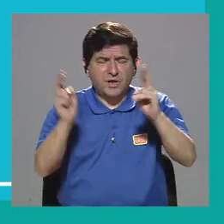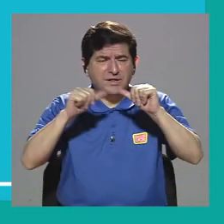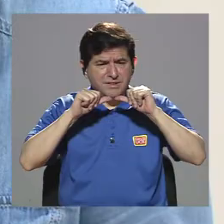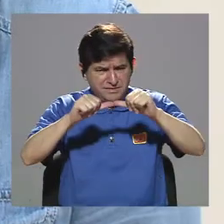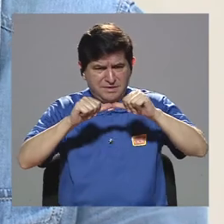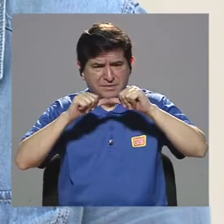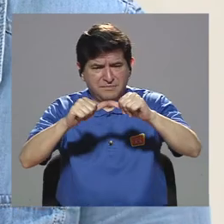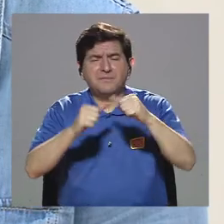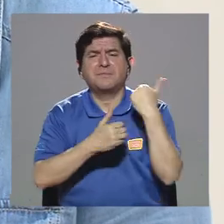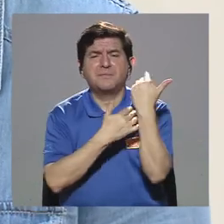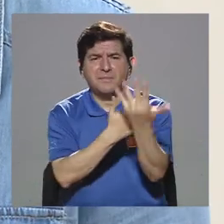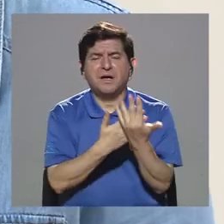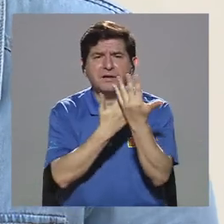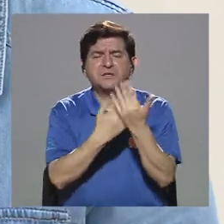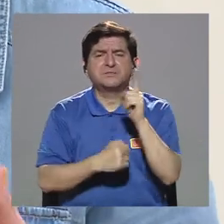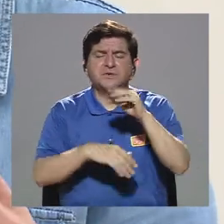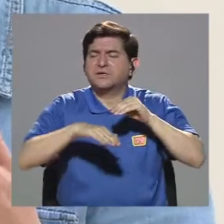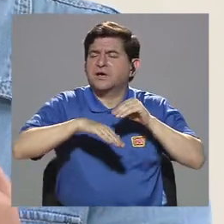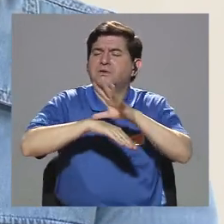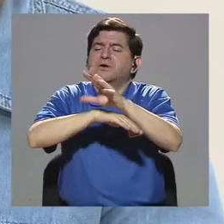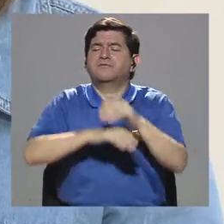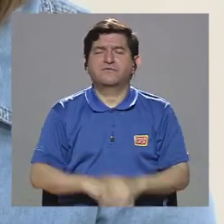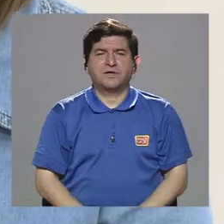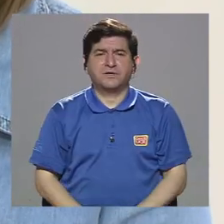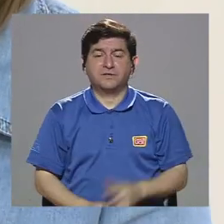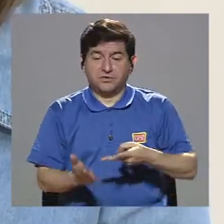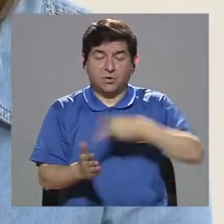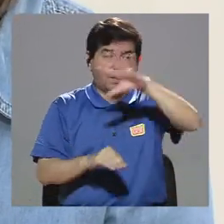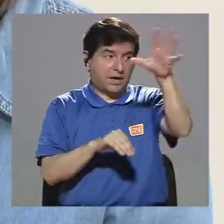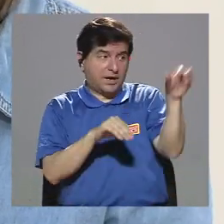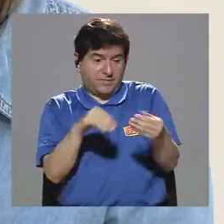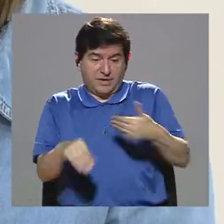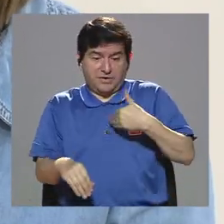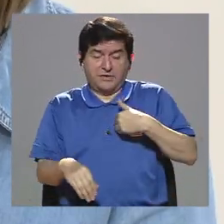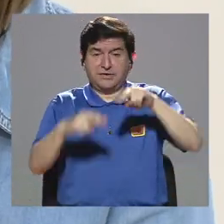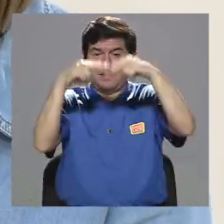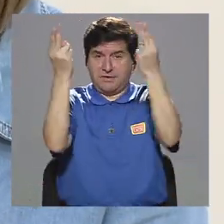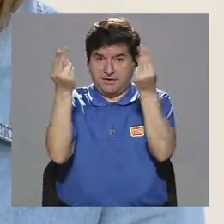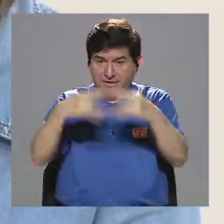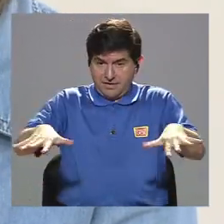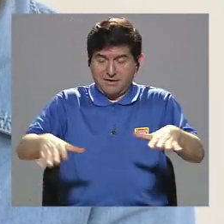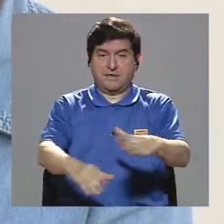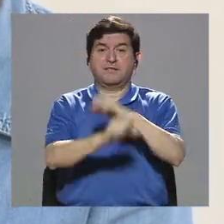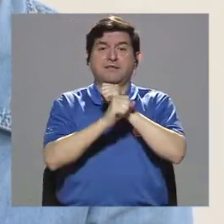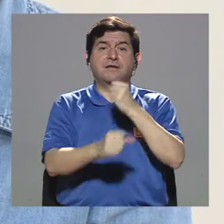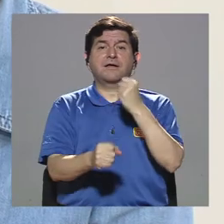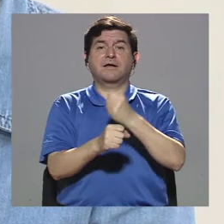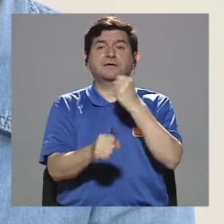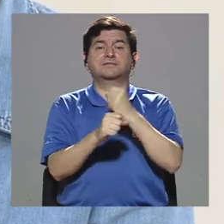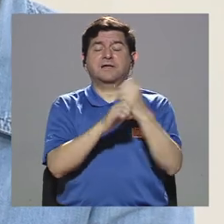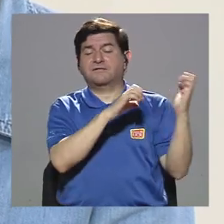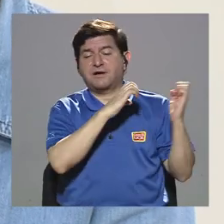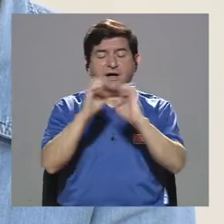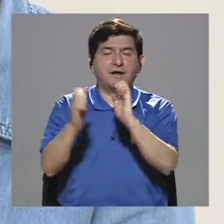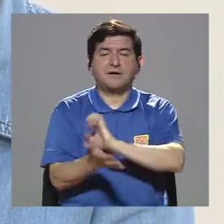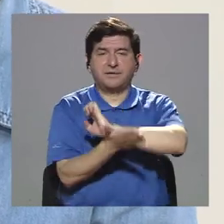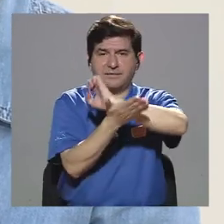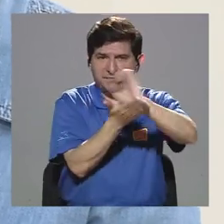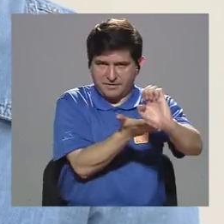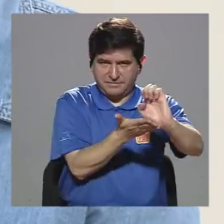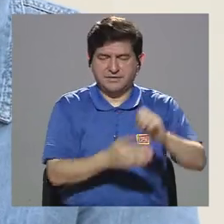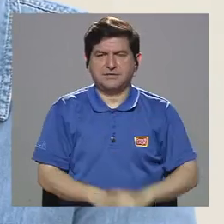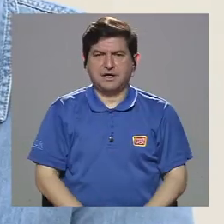haciéndolo y esperar una consecuencia porque el valor agregado de tener una internet segura es trabajar en estrategias de prevención